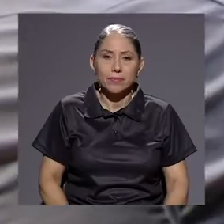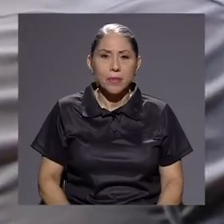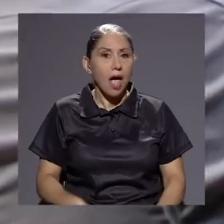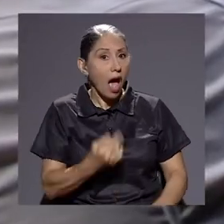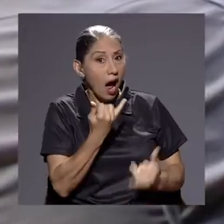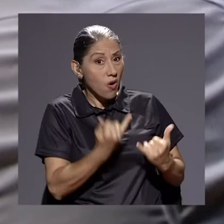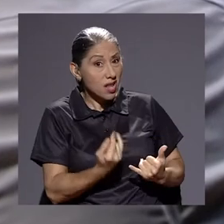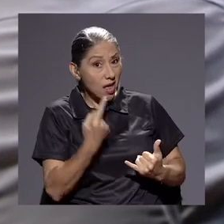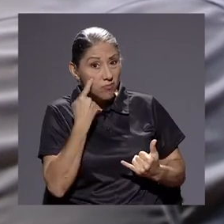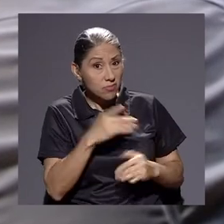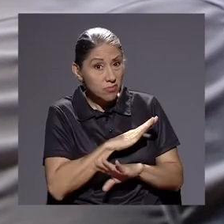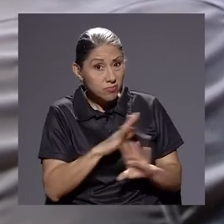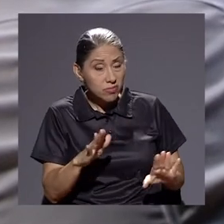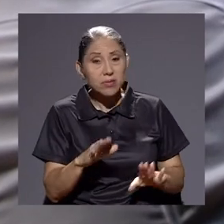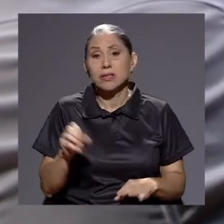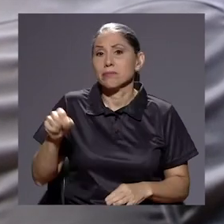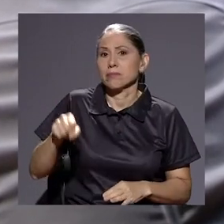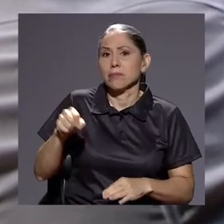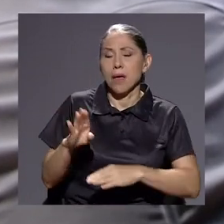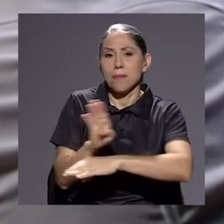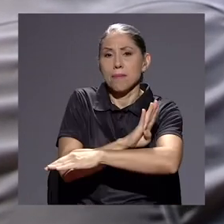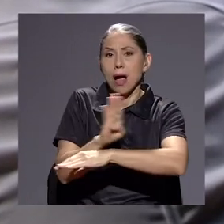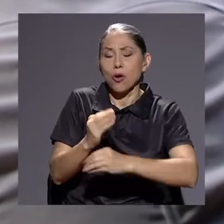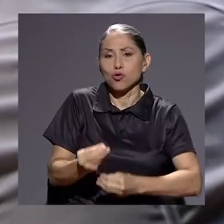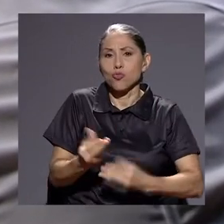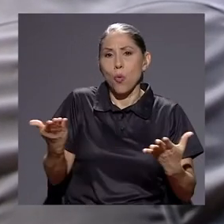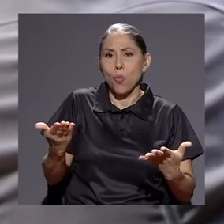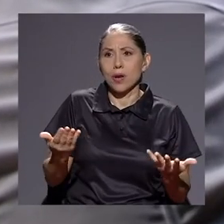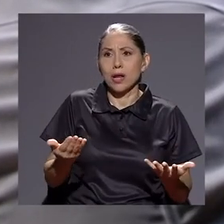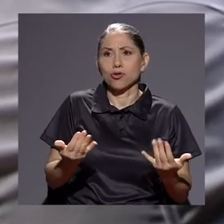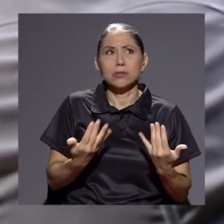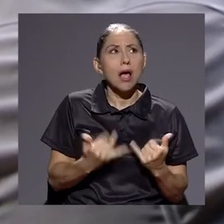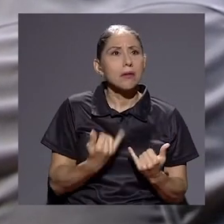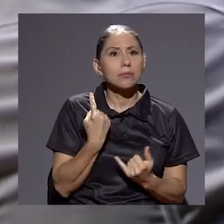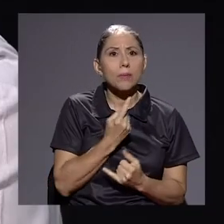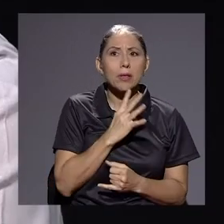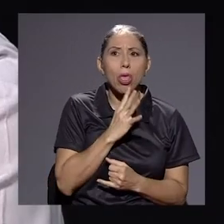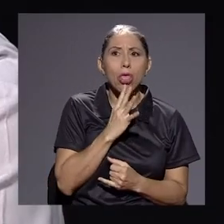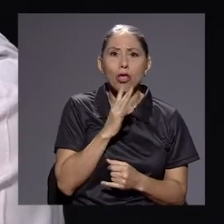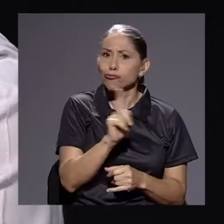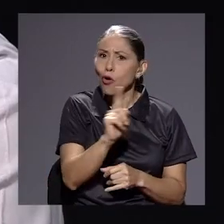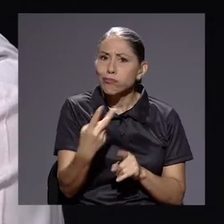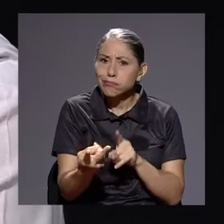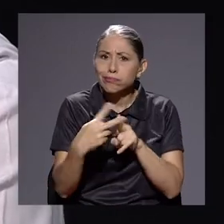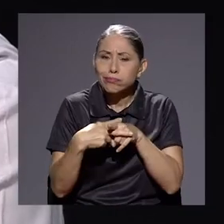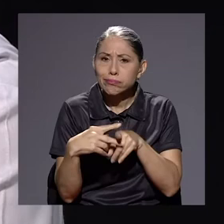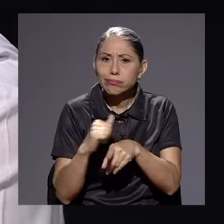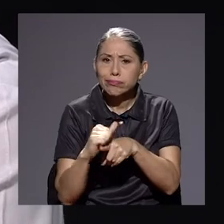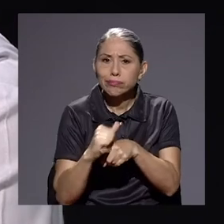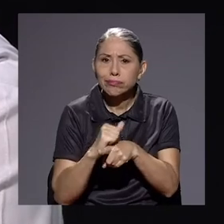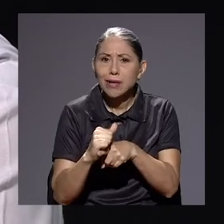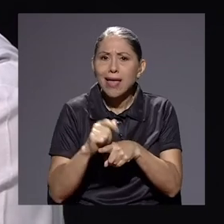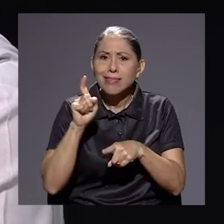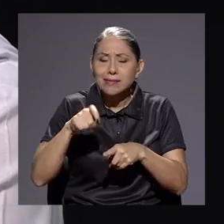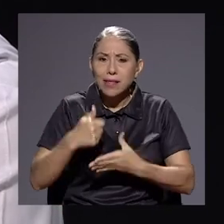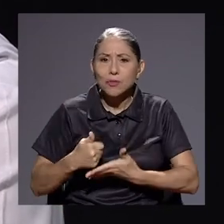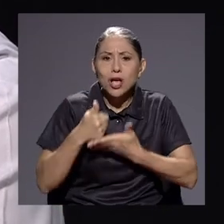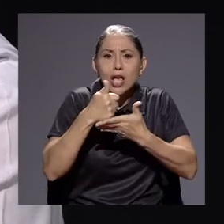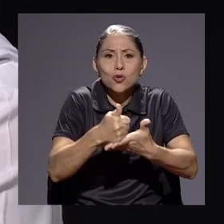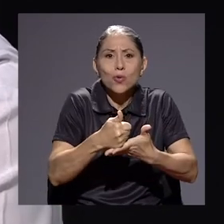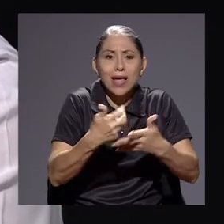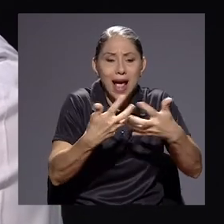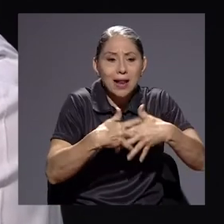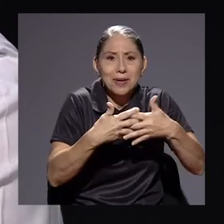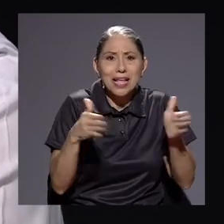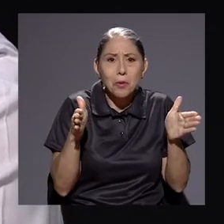poniendo la mira en eso. Sí, claro. Y los bancos públicos que pasen del discurso a la práctica. Necesitamos que ayude más al empresario pequeño, al mediano,